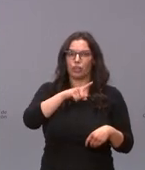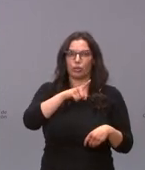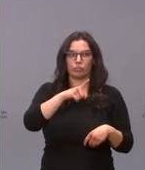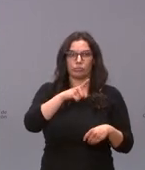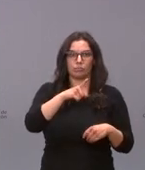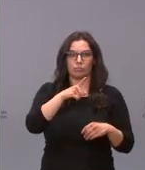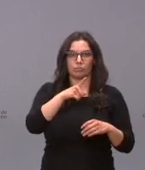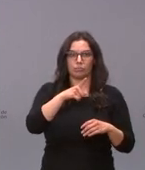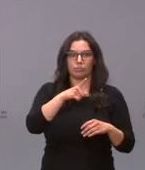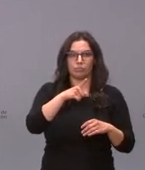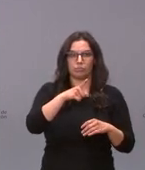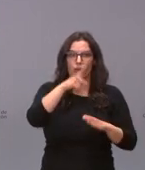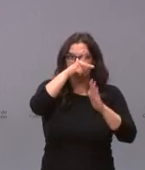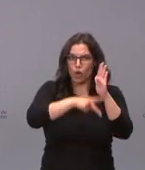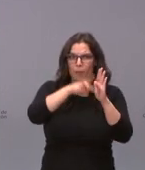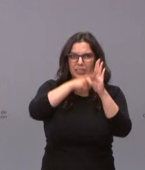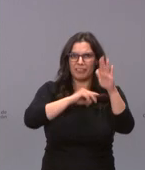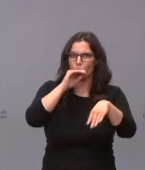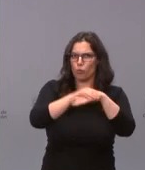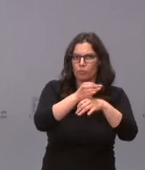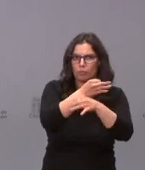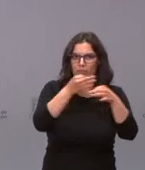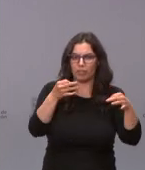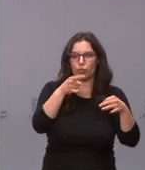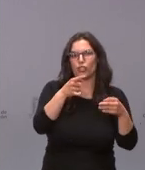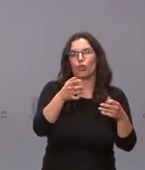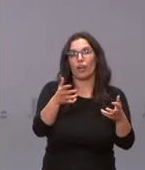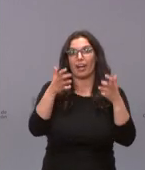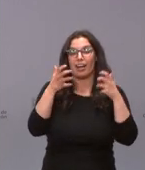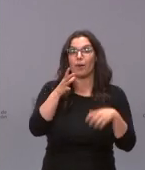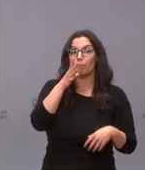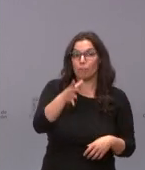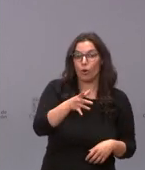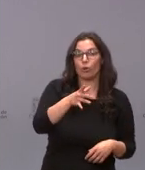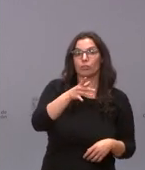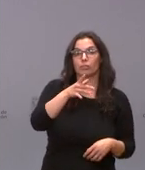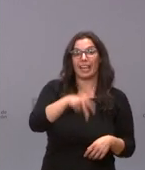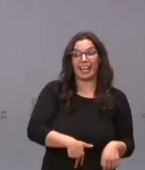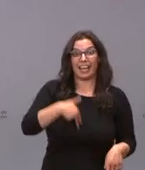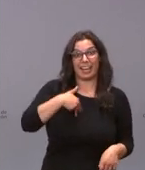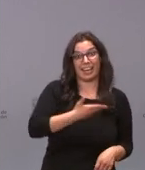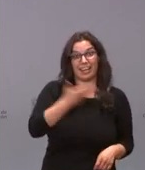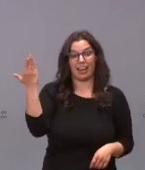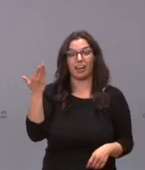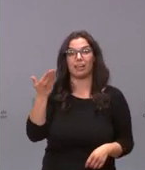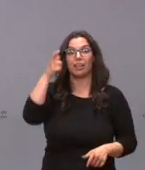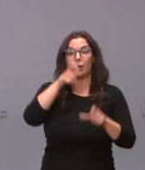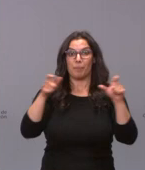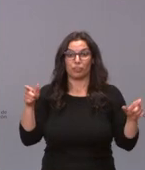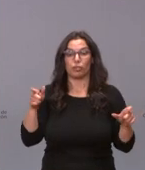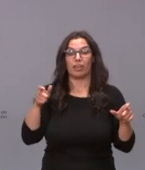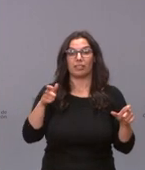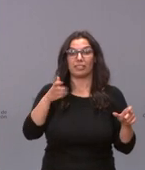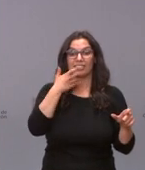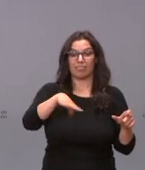control que nosotros habíamos recomendado era beneficioso porque el efecto del deporte en el conjunto de la epidemia es